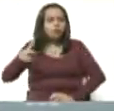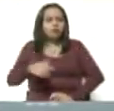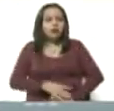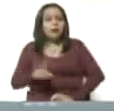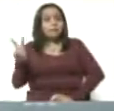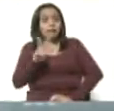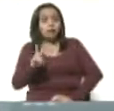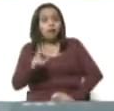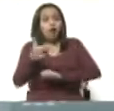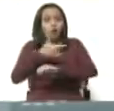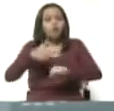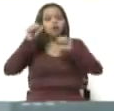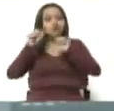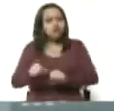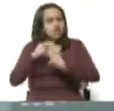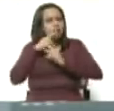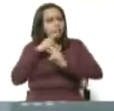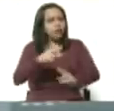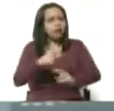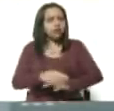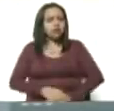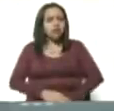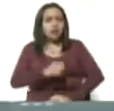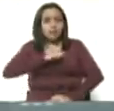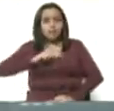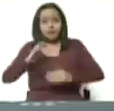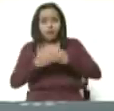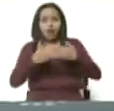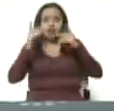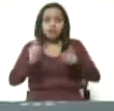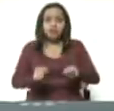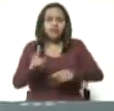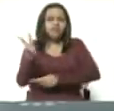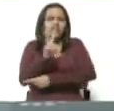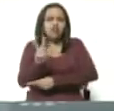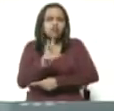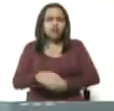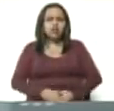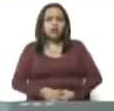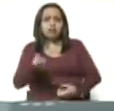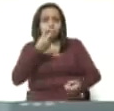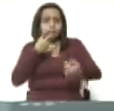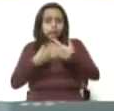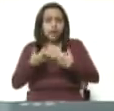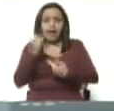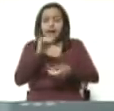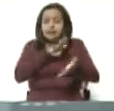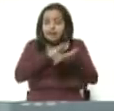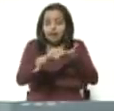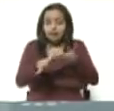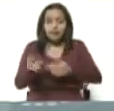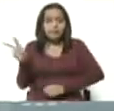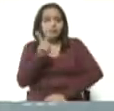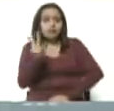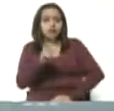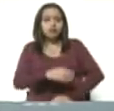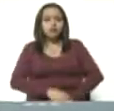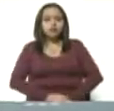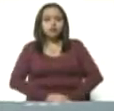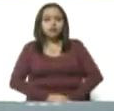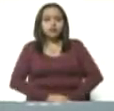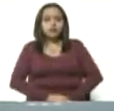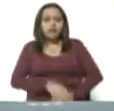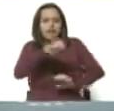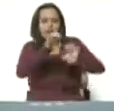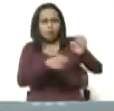En Venezuela el Estado existe. Y el sector privado también. En Venezuela los tratamientos son gratuitos. En Venezuela las